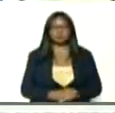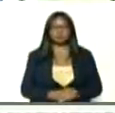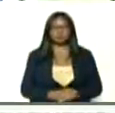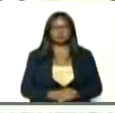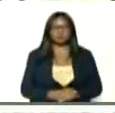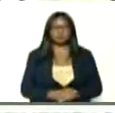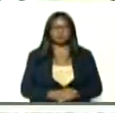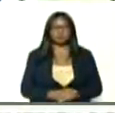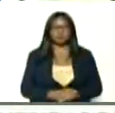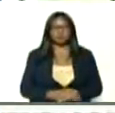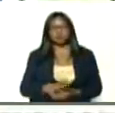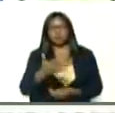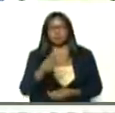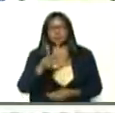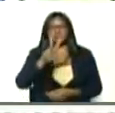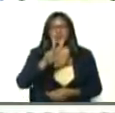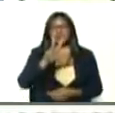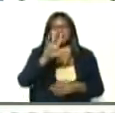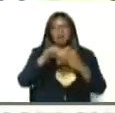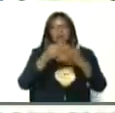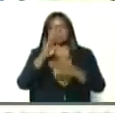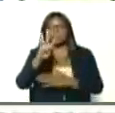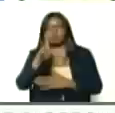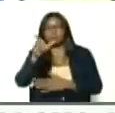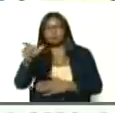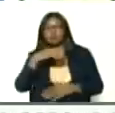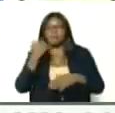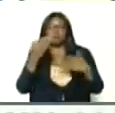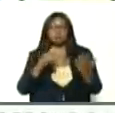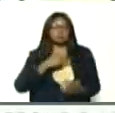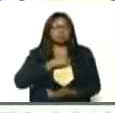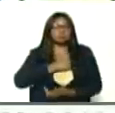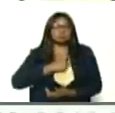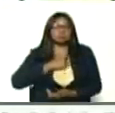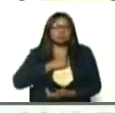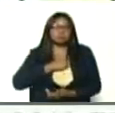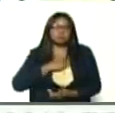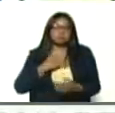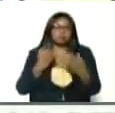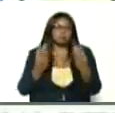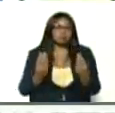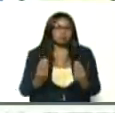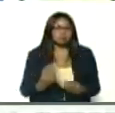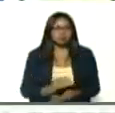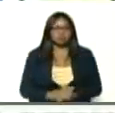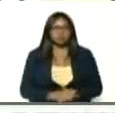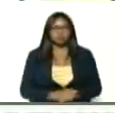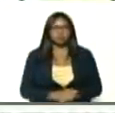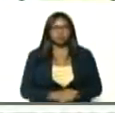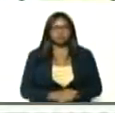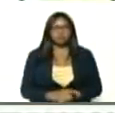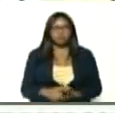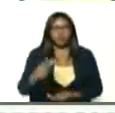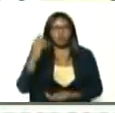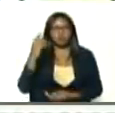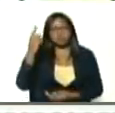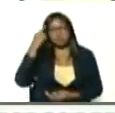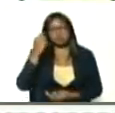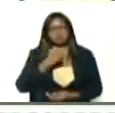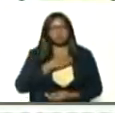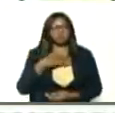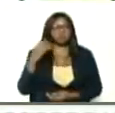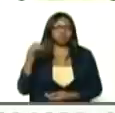veníamos con un promedio, de tres, cuatro fallecidos, lamentablemente, por día, lamentable y